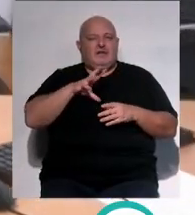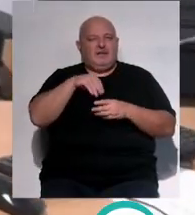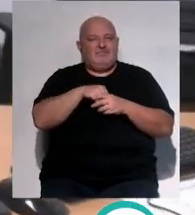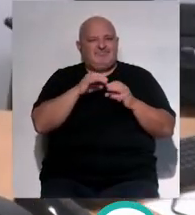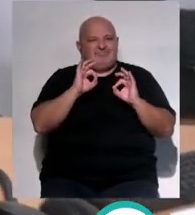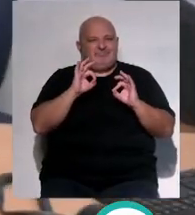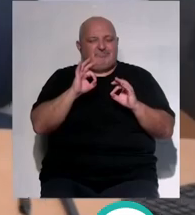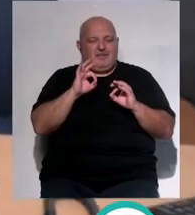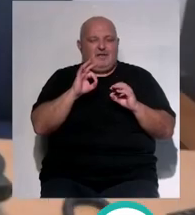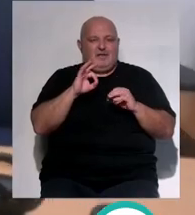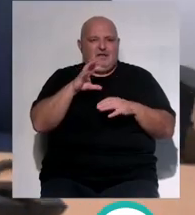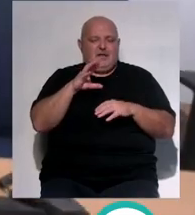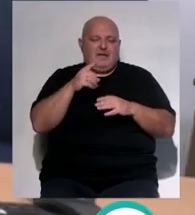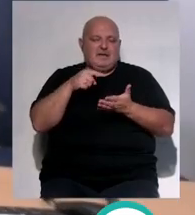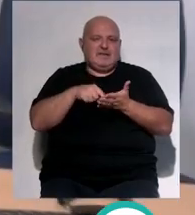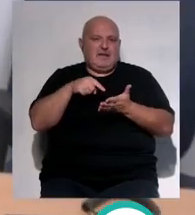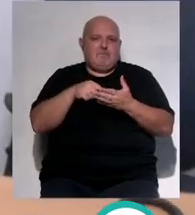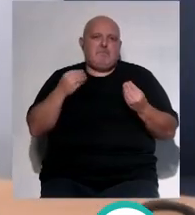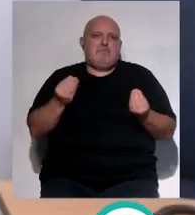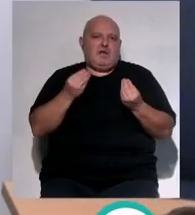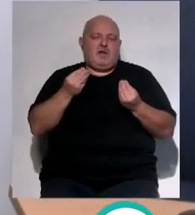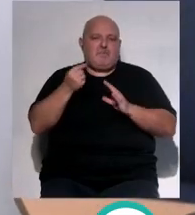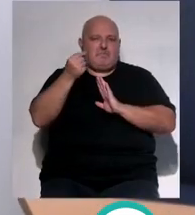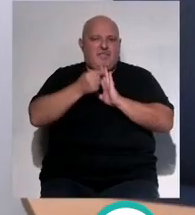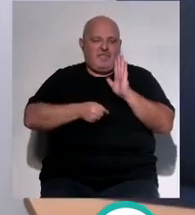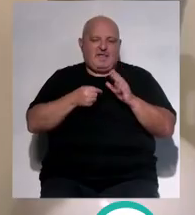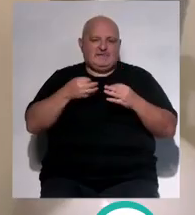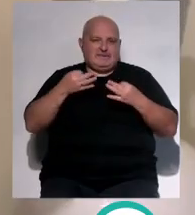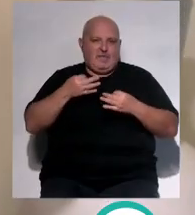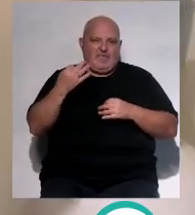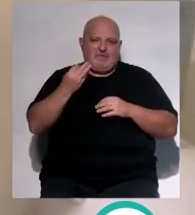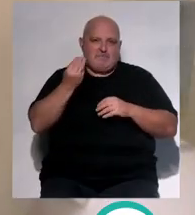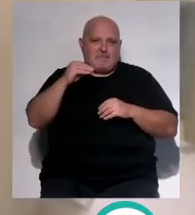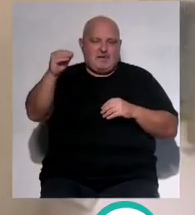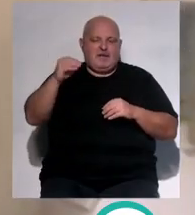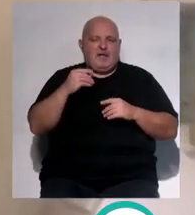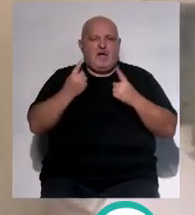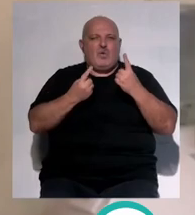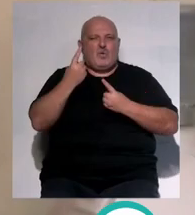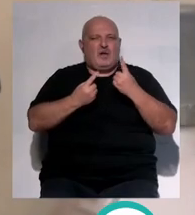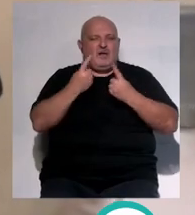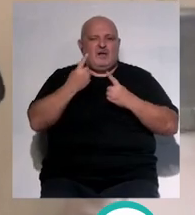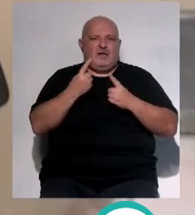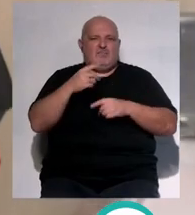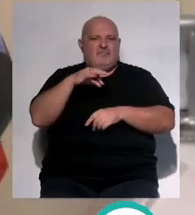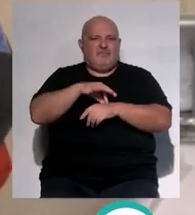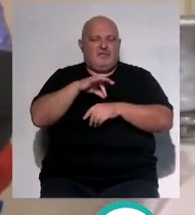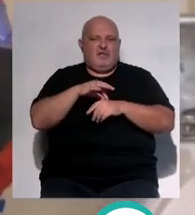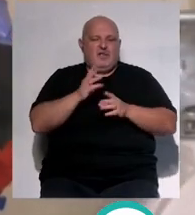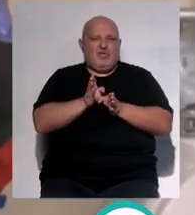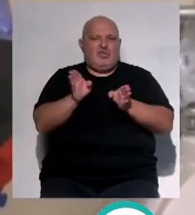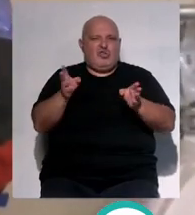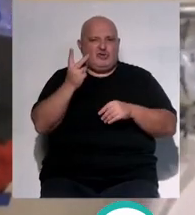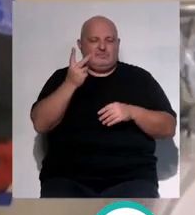estas instalaciones sanitarias exigen mejoras en las medidas de seguridad hay mucha población con patología dual